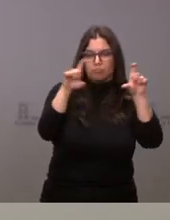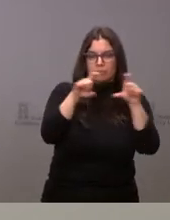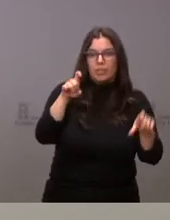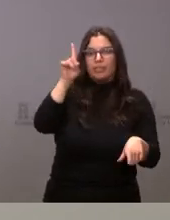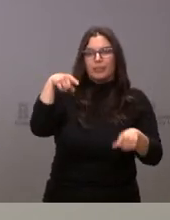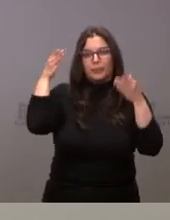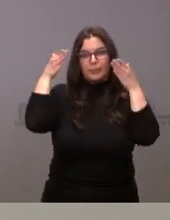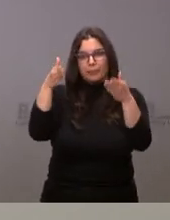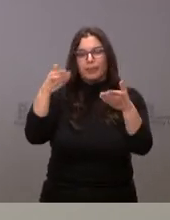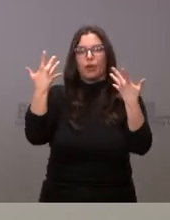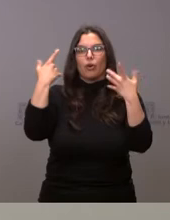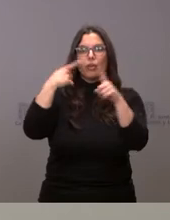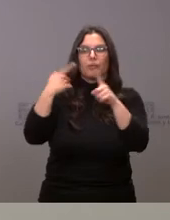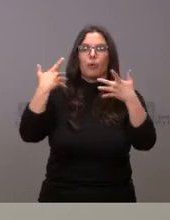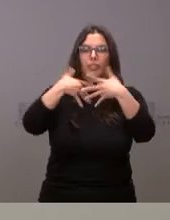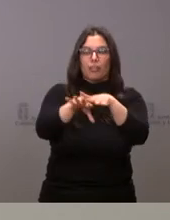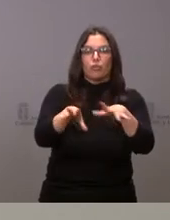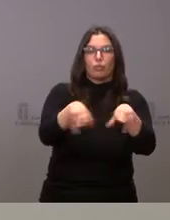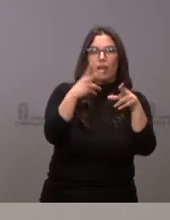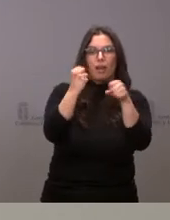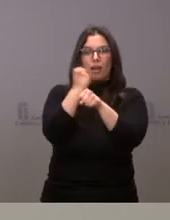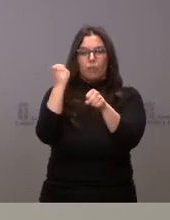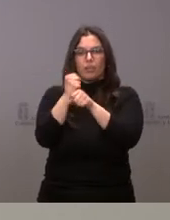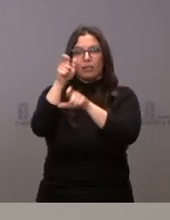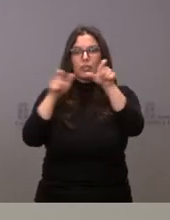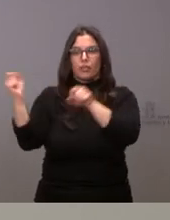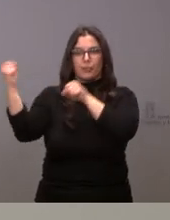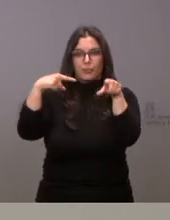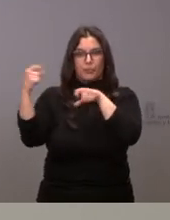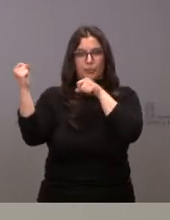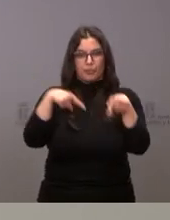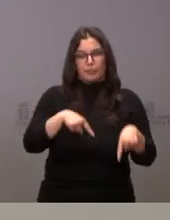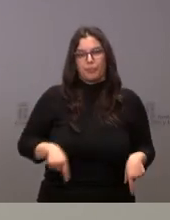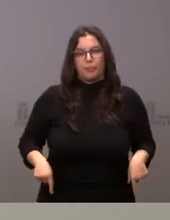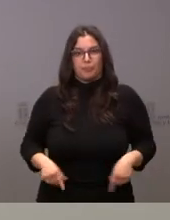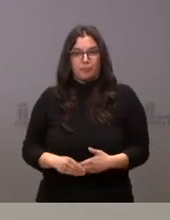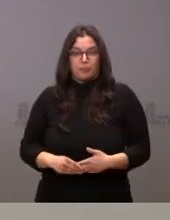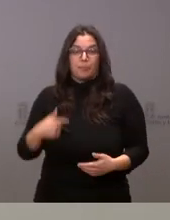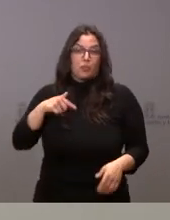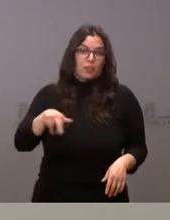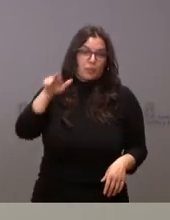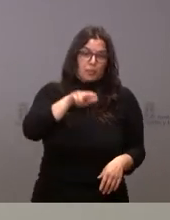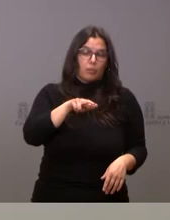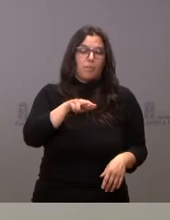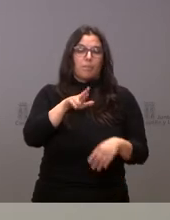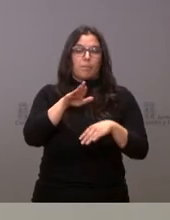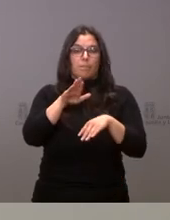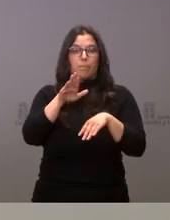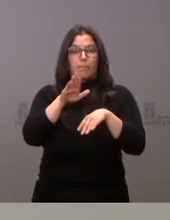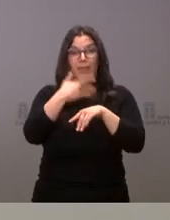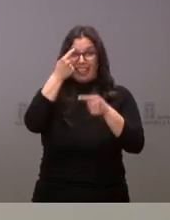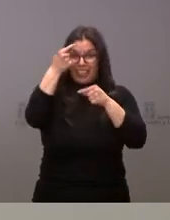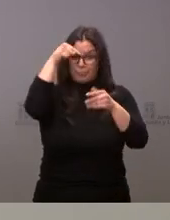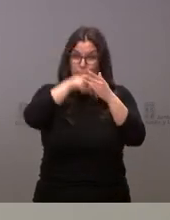dirigidas a la integración social y laboral de la población inmigrante y emigrante insisto en que para más detalle